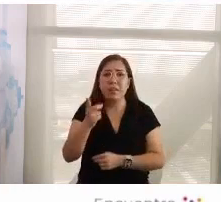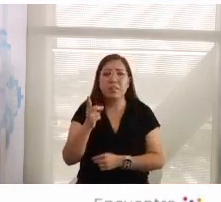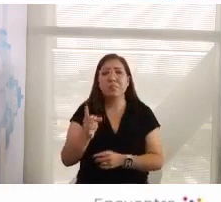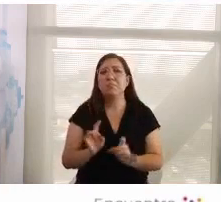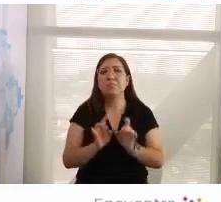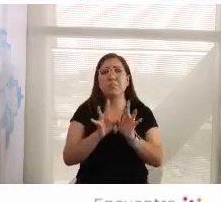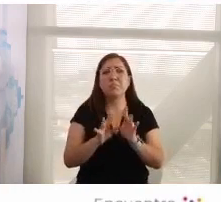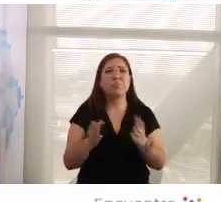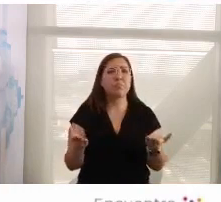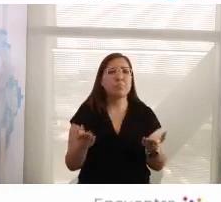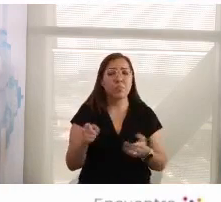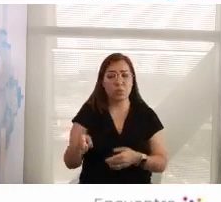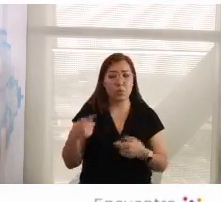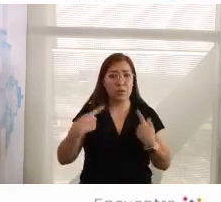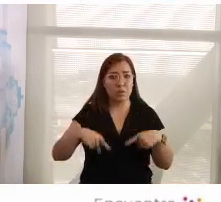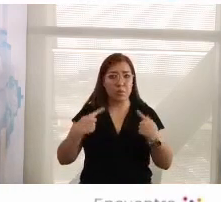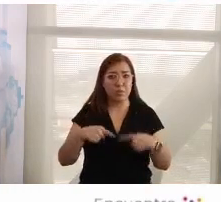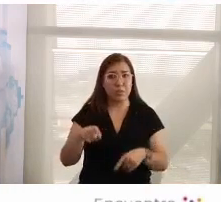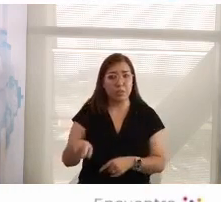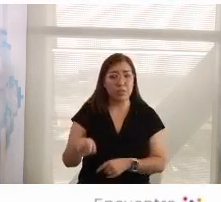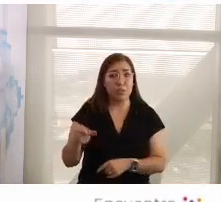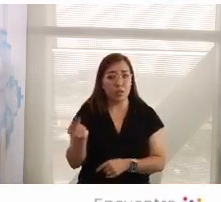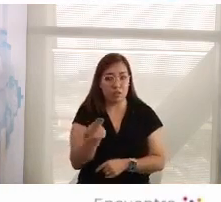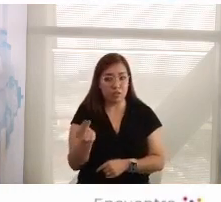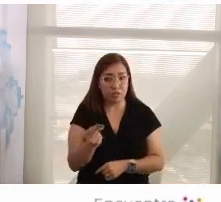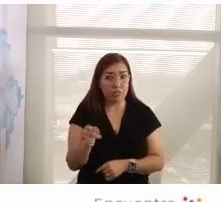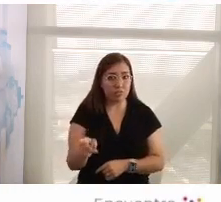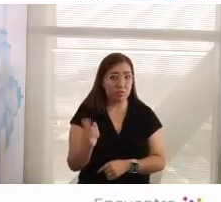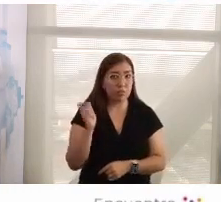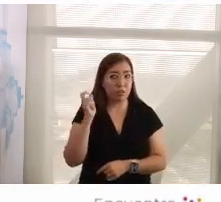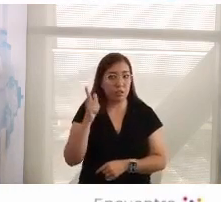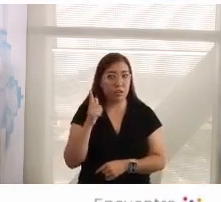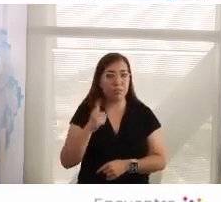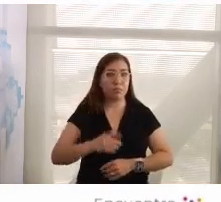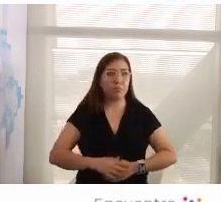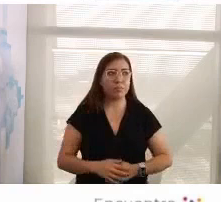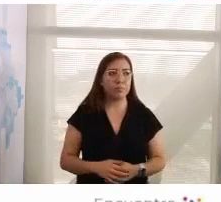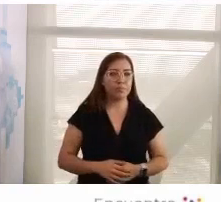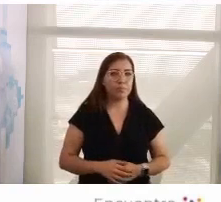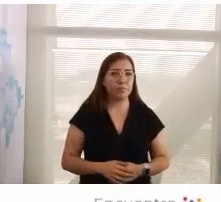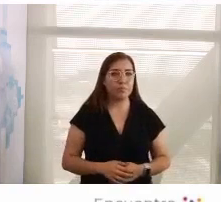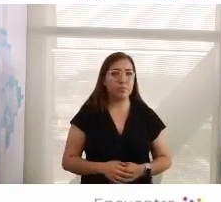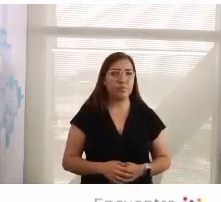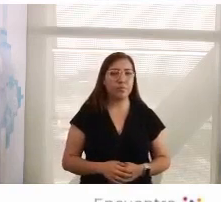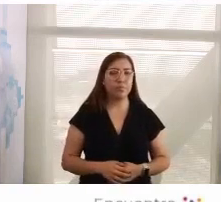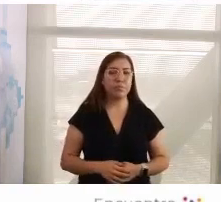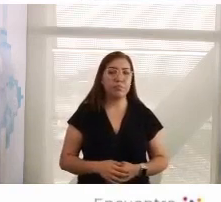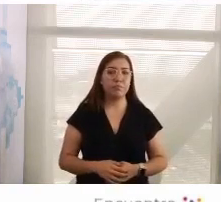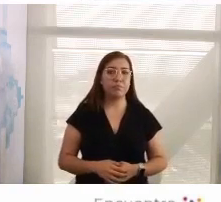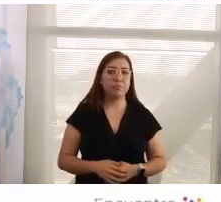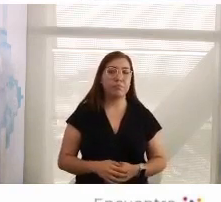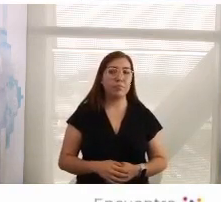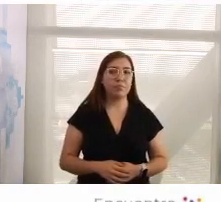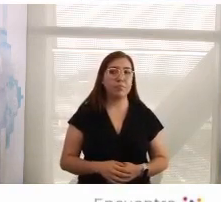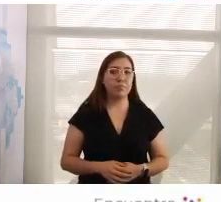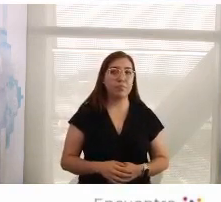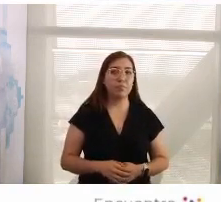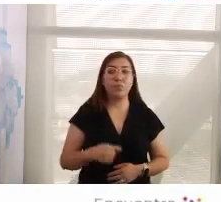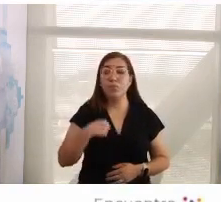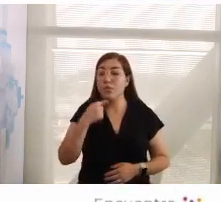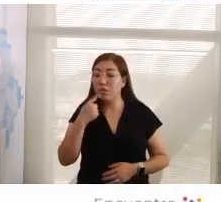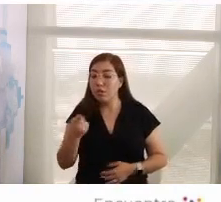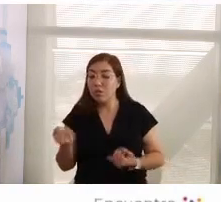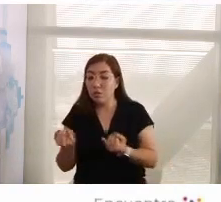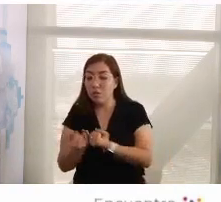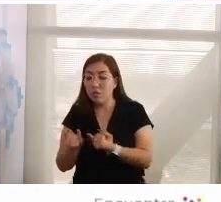discurso para hablarle a una persona que está en necesidad, lo que vimos nosotros de necesidad humanitaria severa, no puede ser el